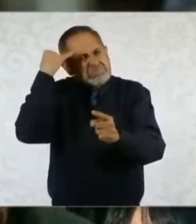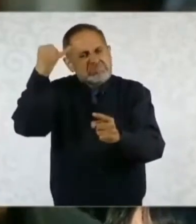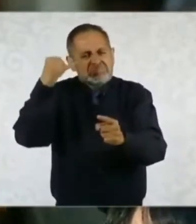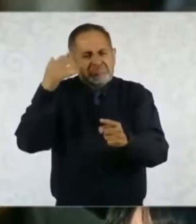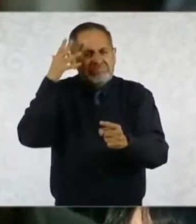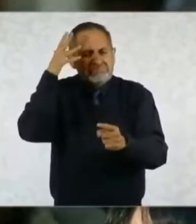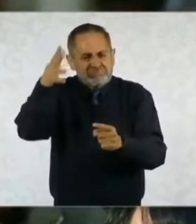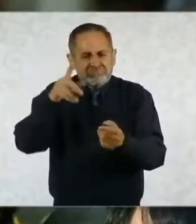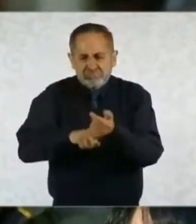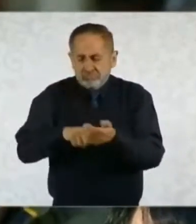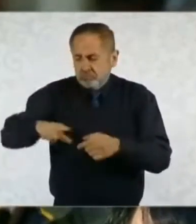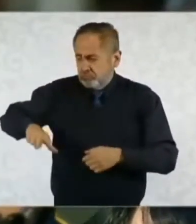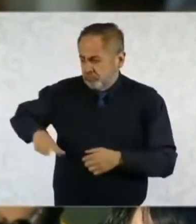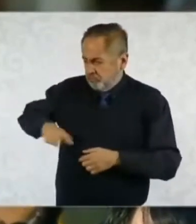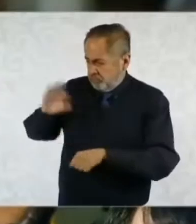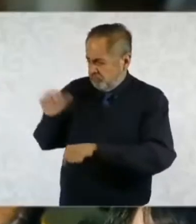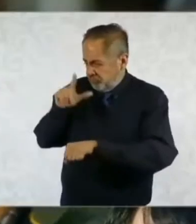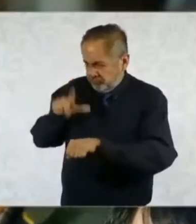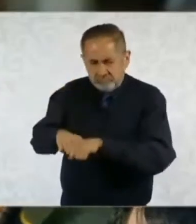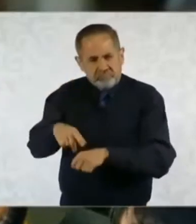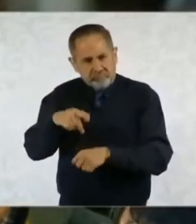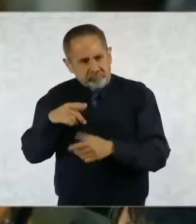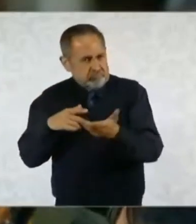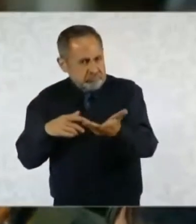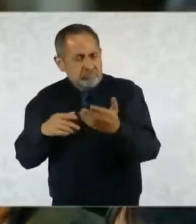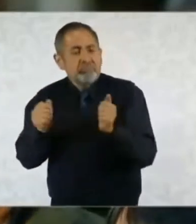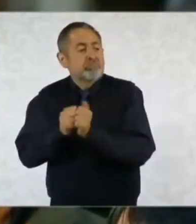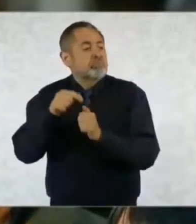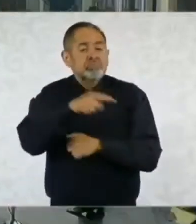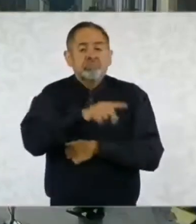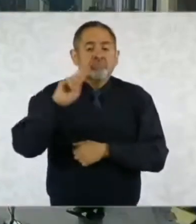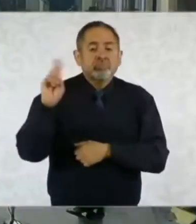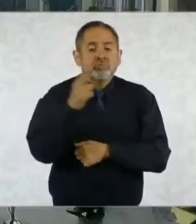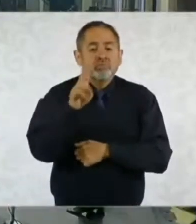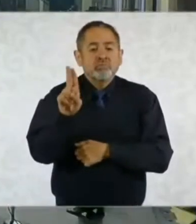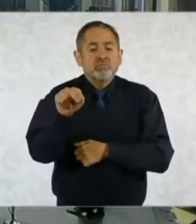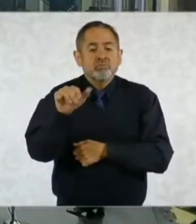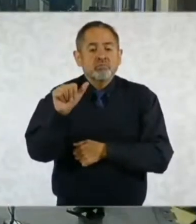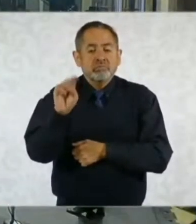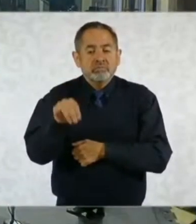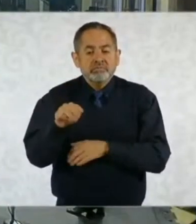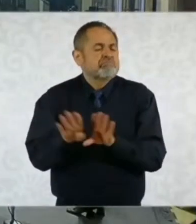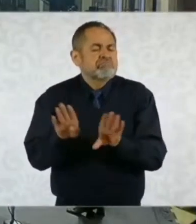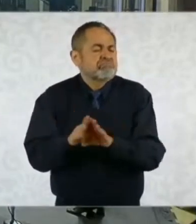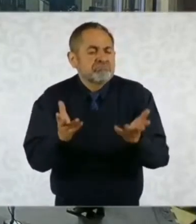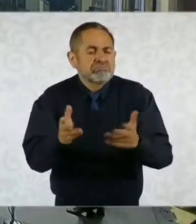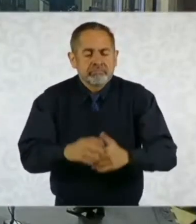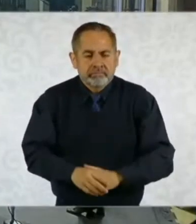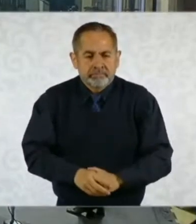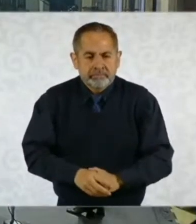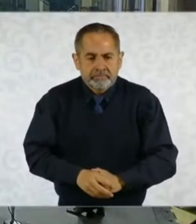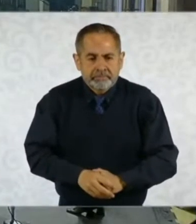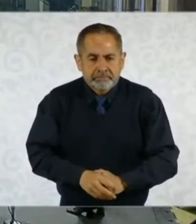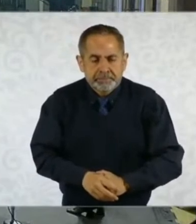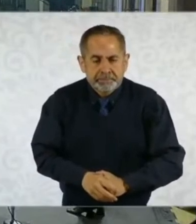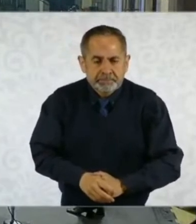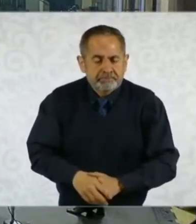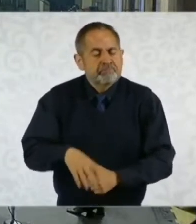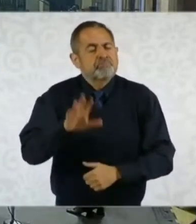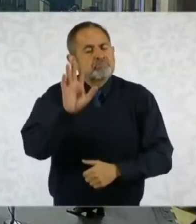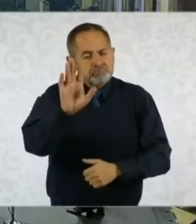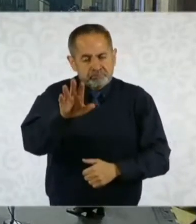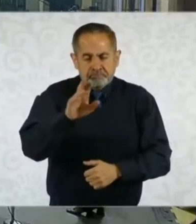la relación del gobierno federal, su gobierno, con la Universidad Autónoma de México? Bueno, la universidad es